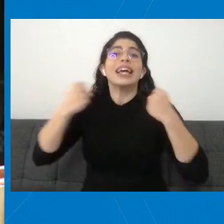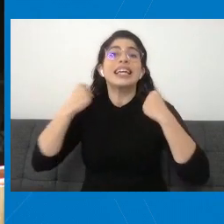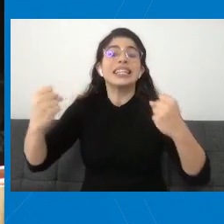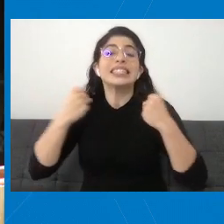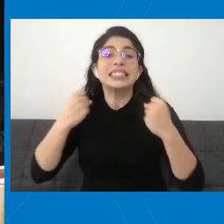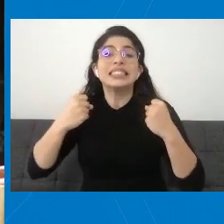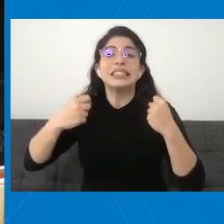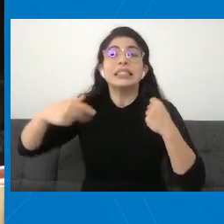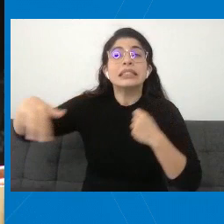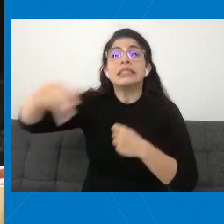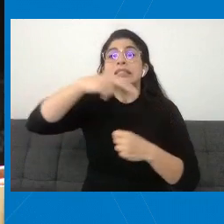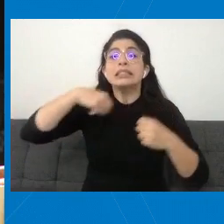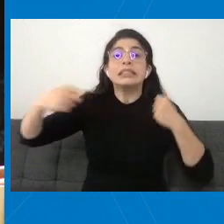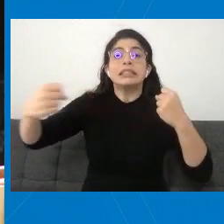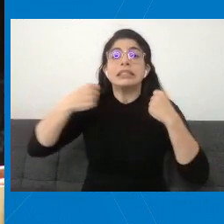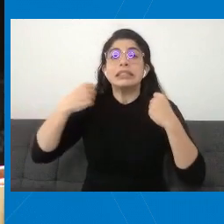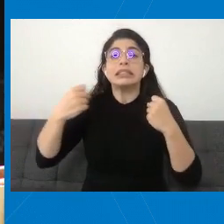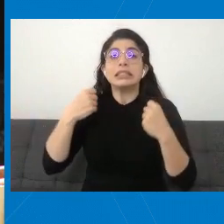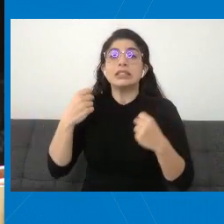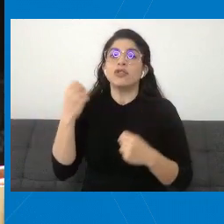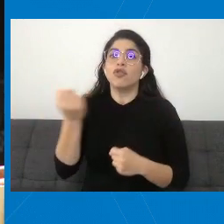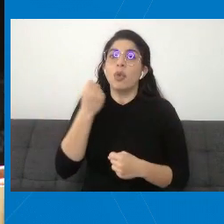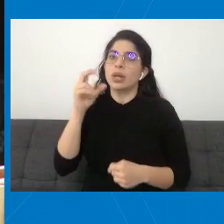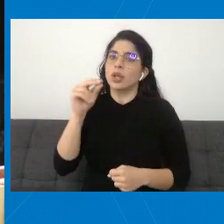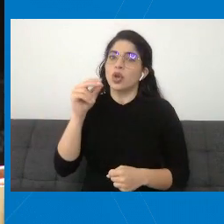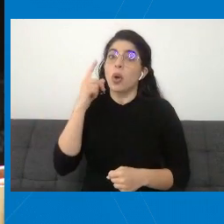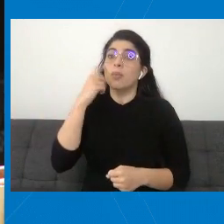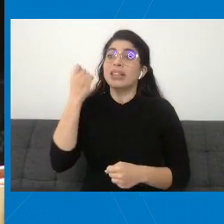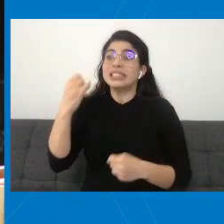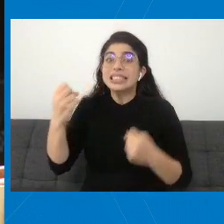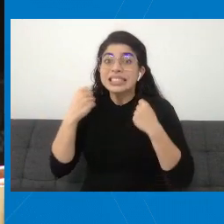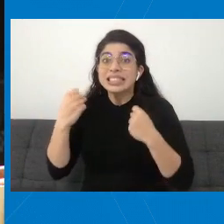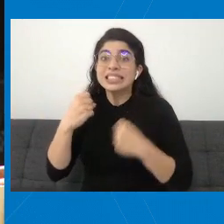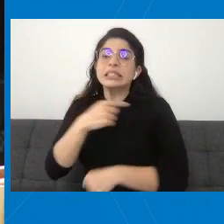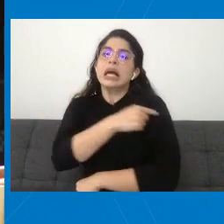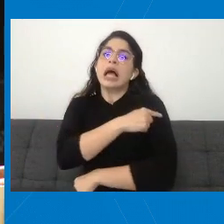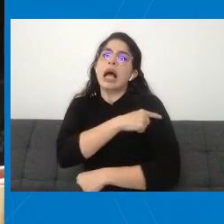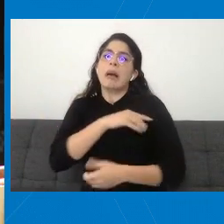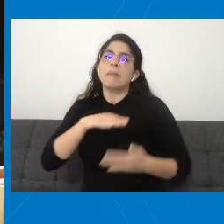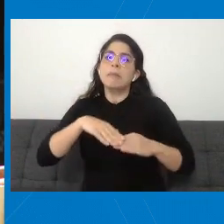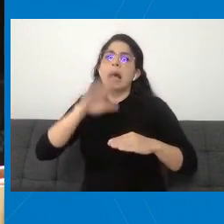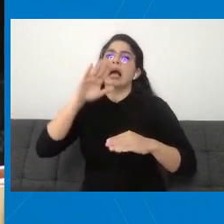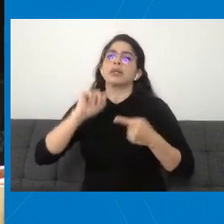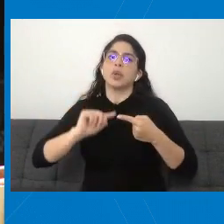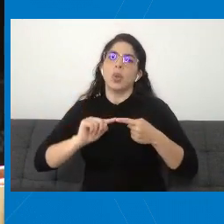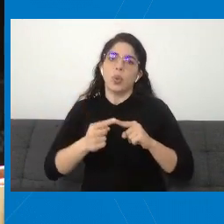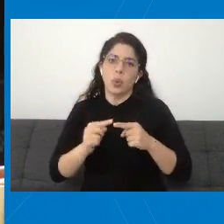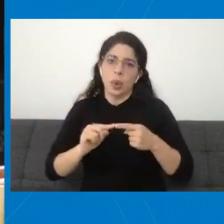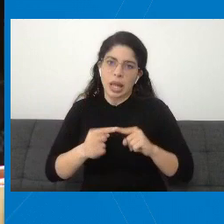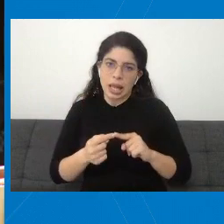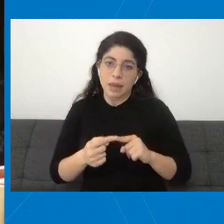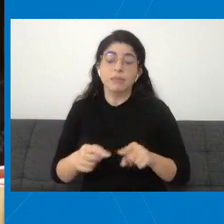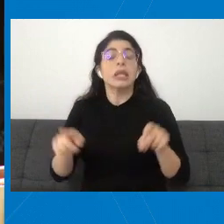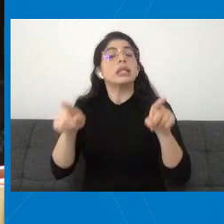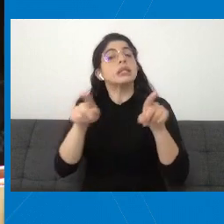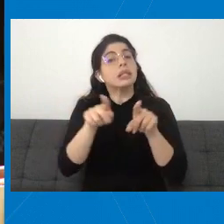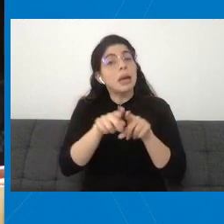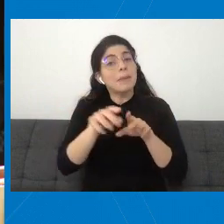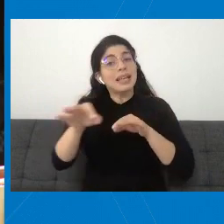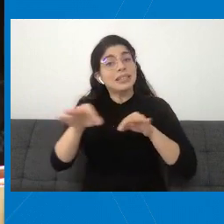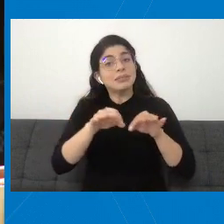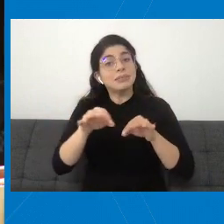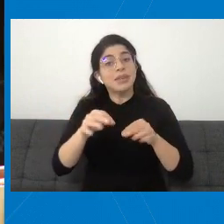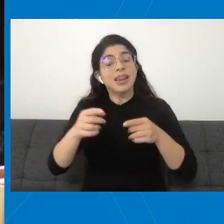excesivo porque eso puede aumentar el dolor. El ejercicio en el brazo y explicar también que los efectos